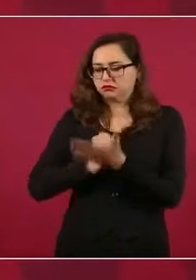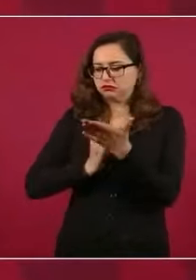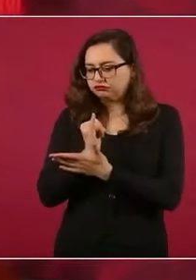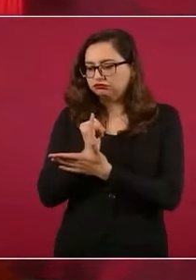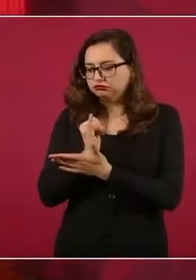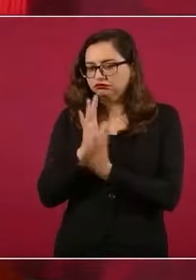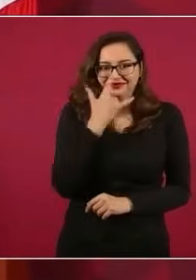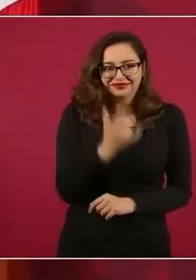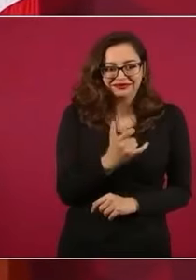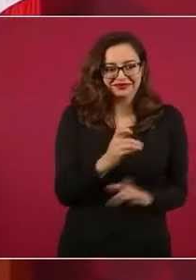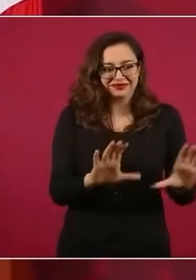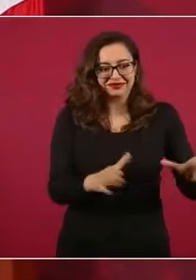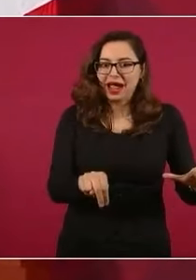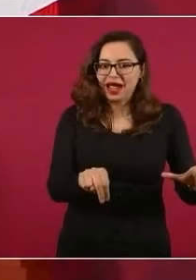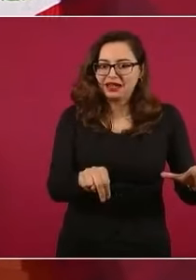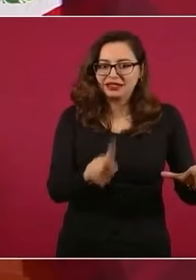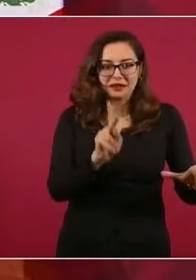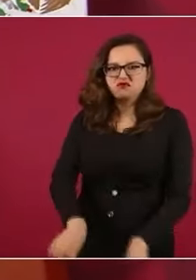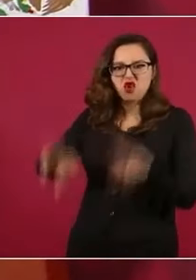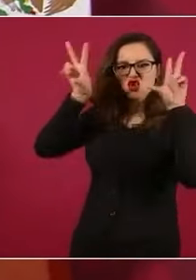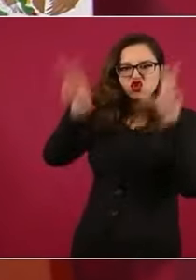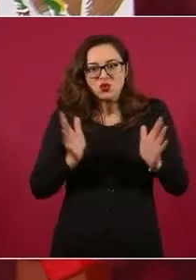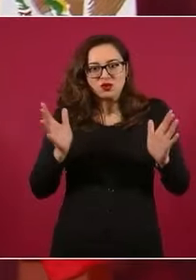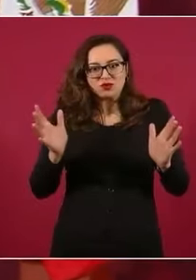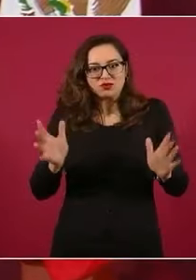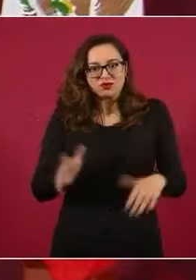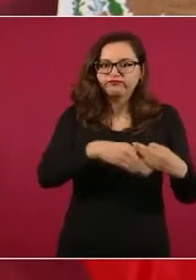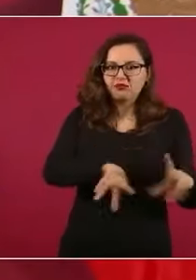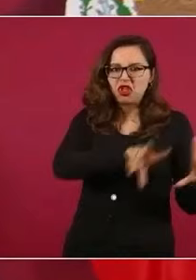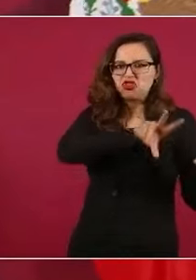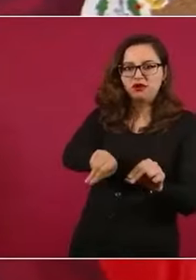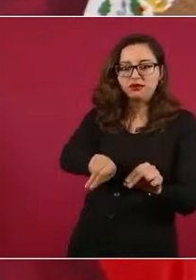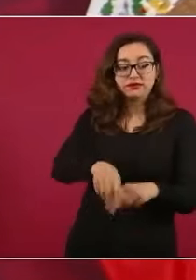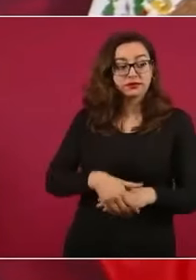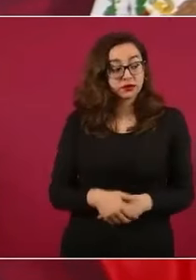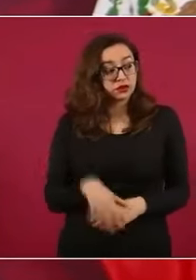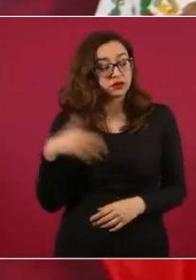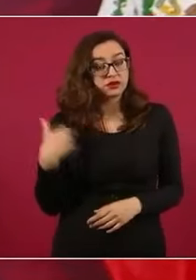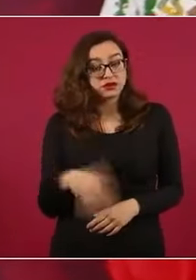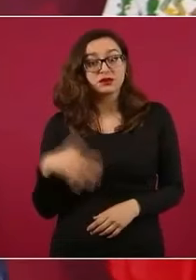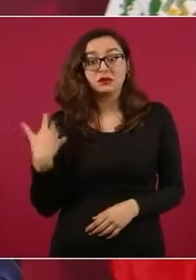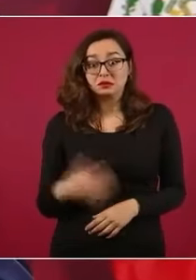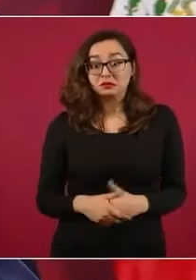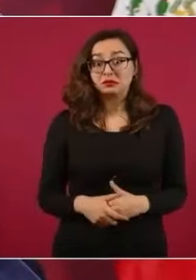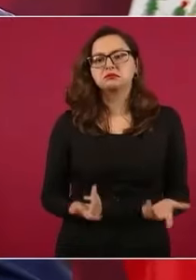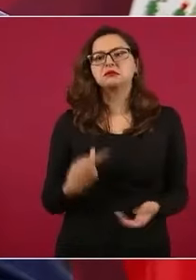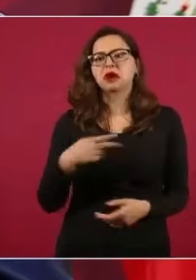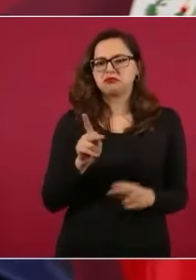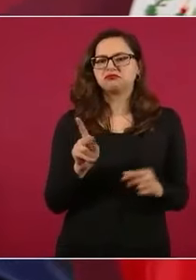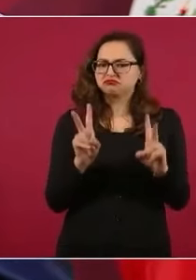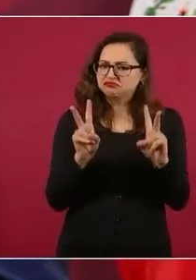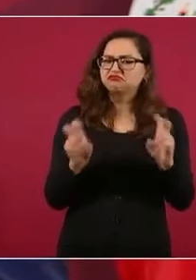bloque conservador, los del PAN, todos, todos en bloque. Entonces, vamos a seguir porque es un buen tema